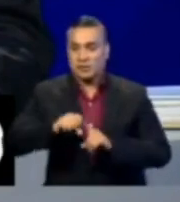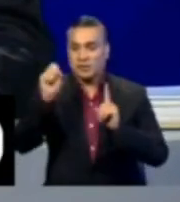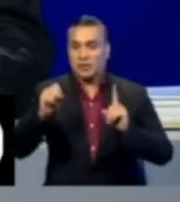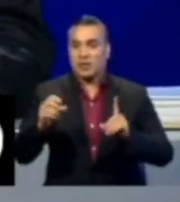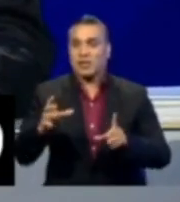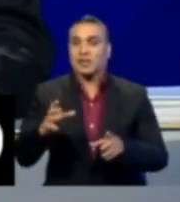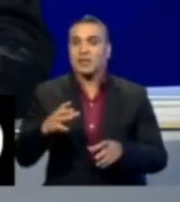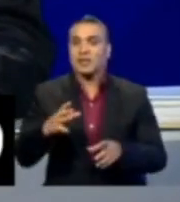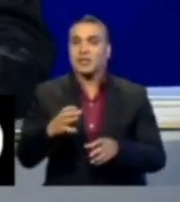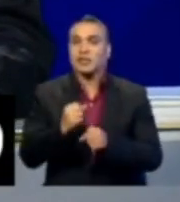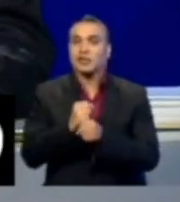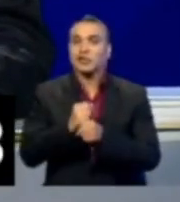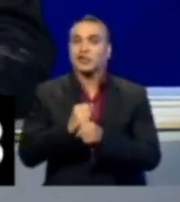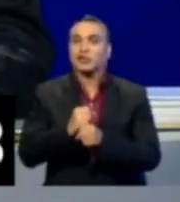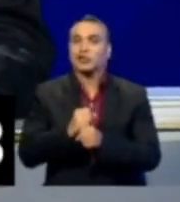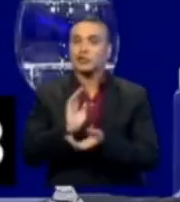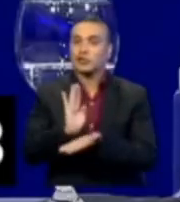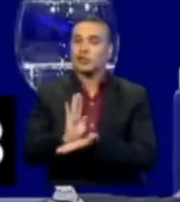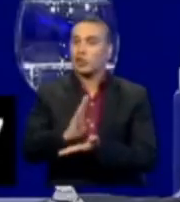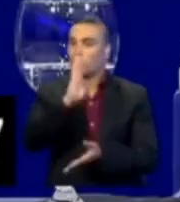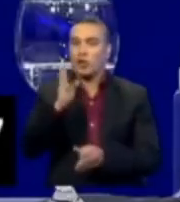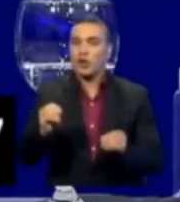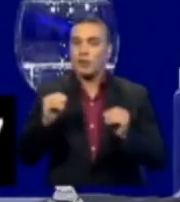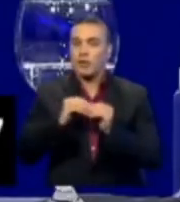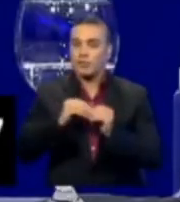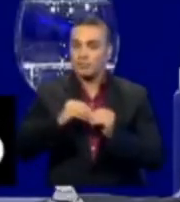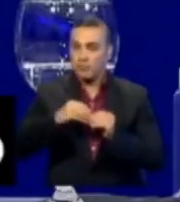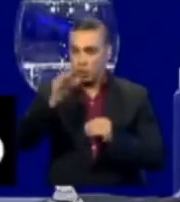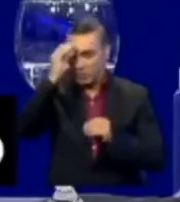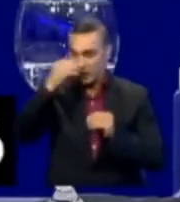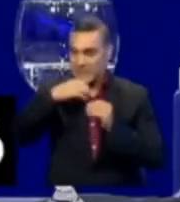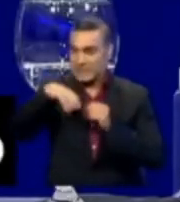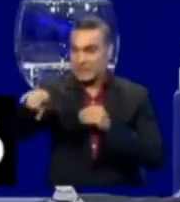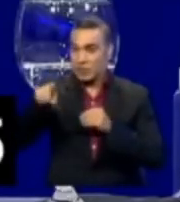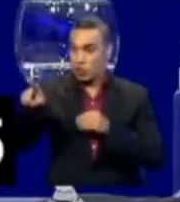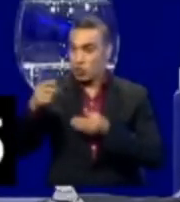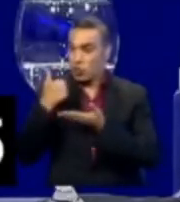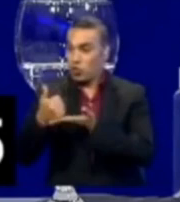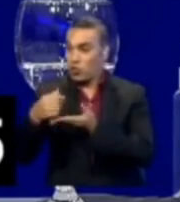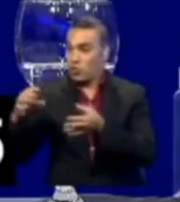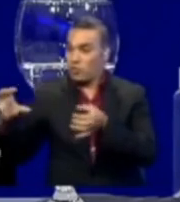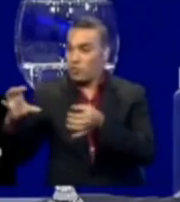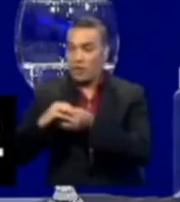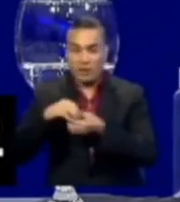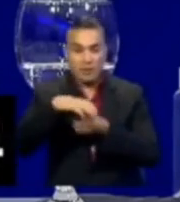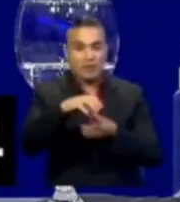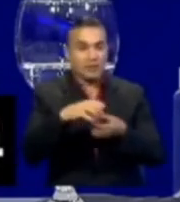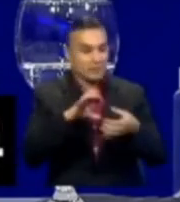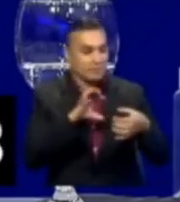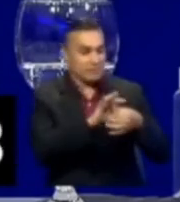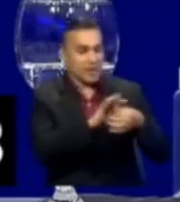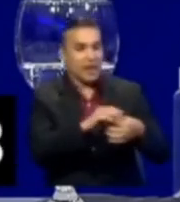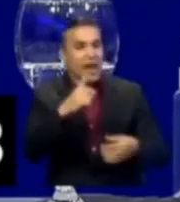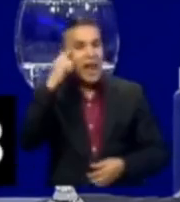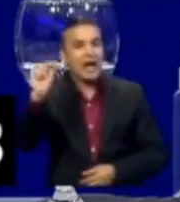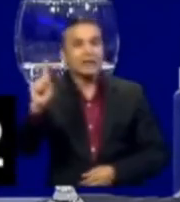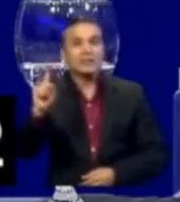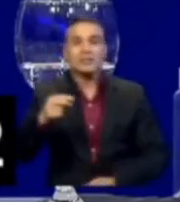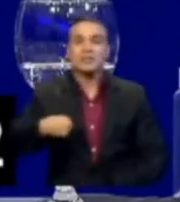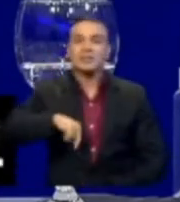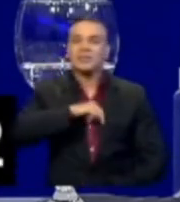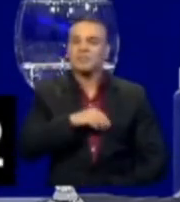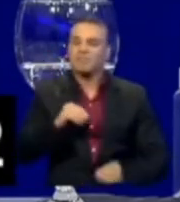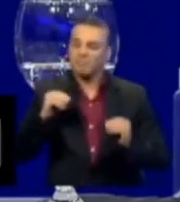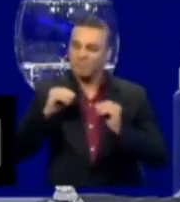de seguridad social. Para que nunca más se vuelvan a repartir hospitales por los aliados del señor Lazo. Nosotros vamos a